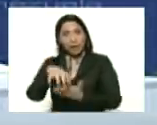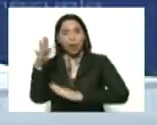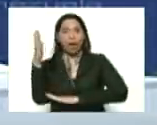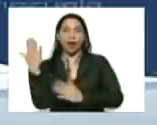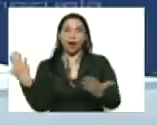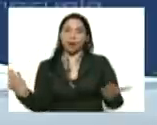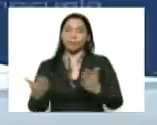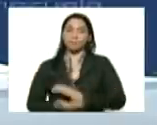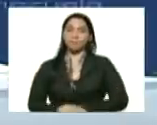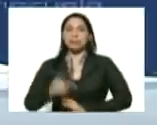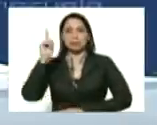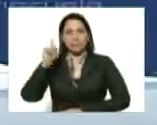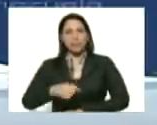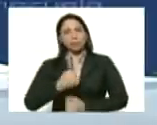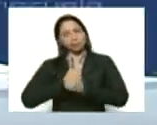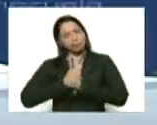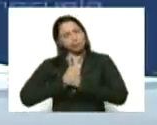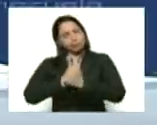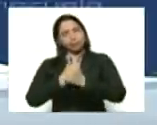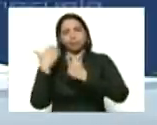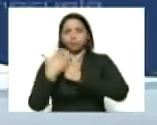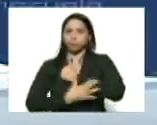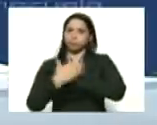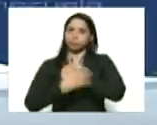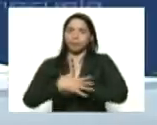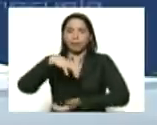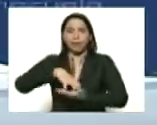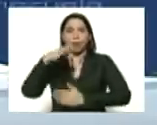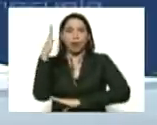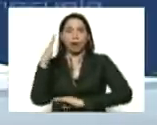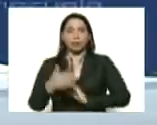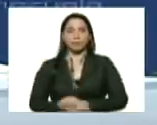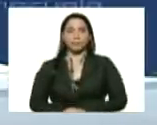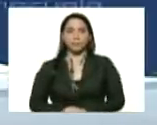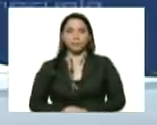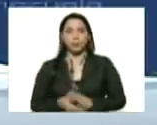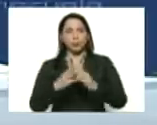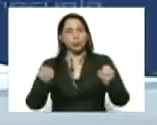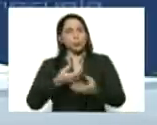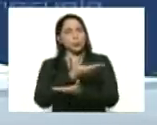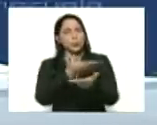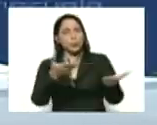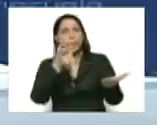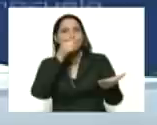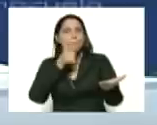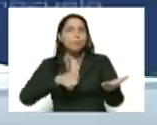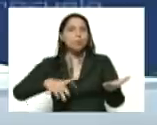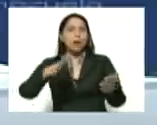y también los quiero mucho quiero mucho al estado Lara a todo el pueblo Guaro